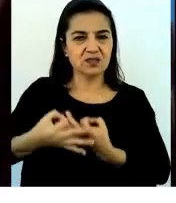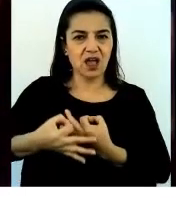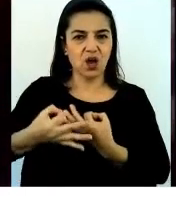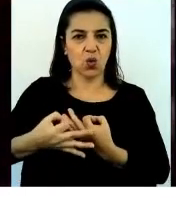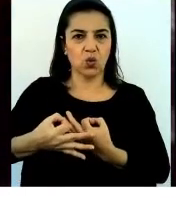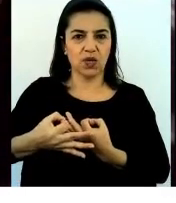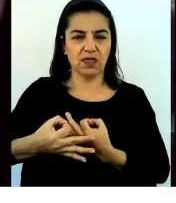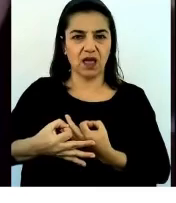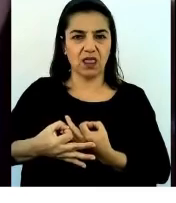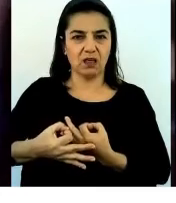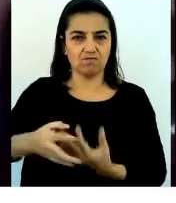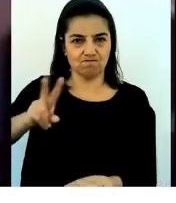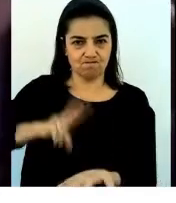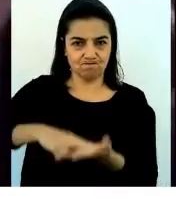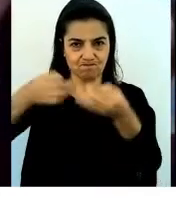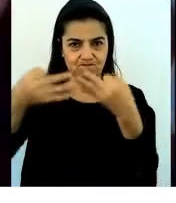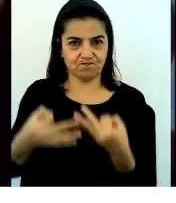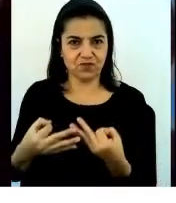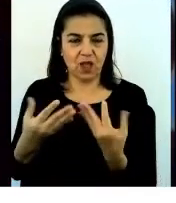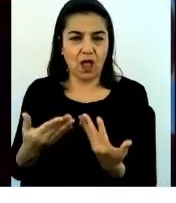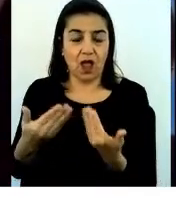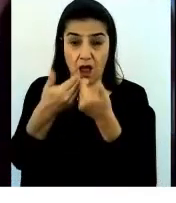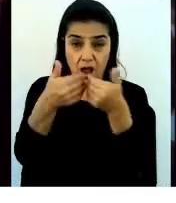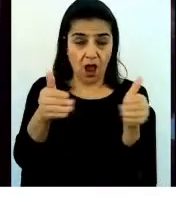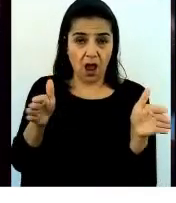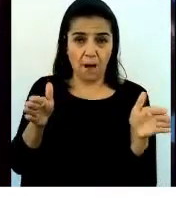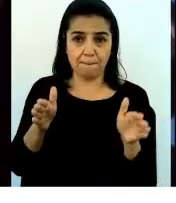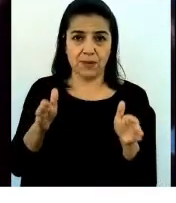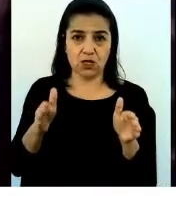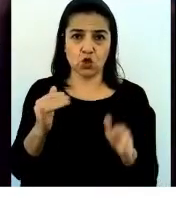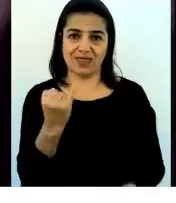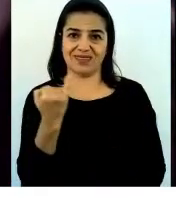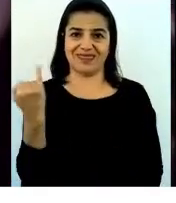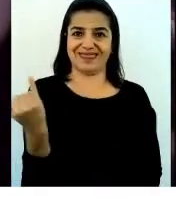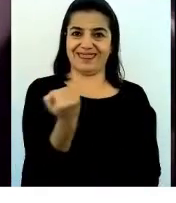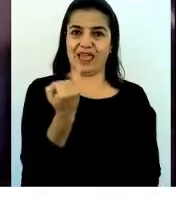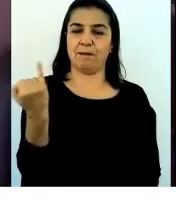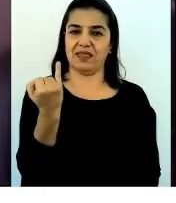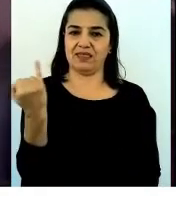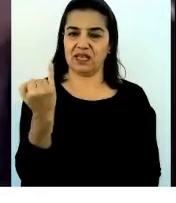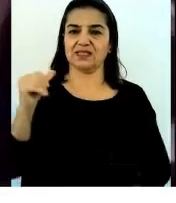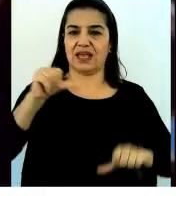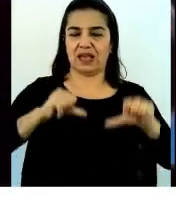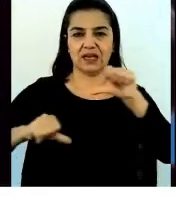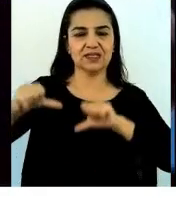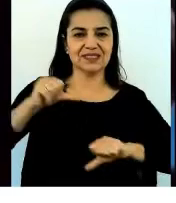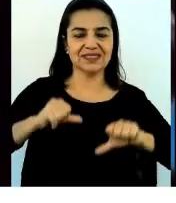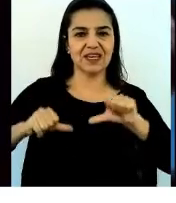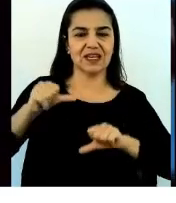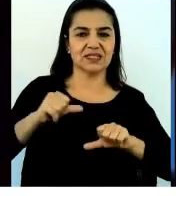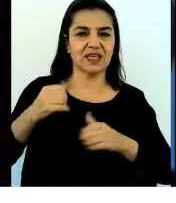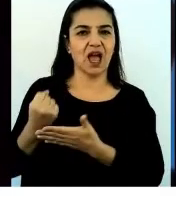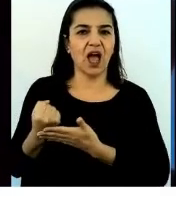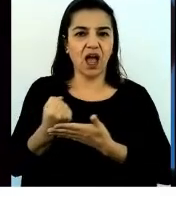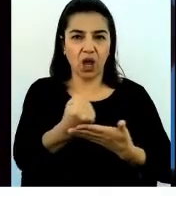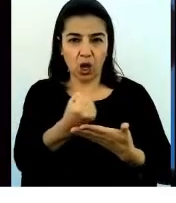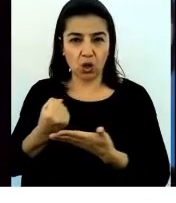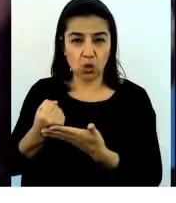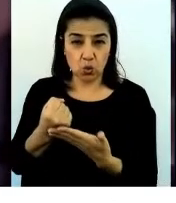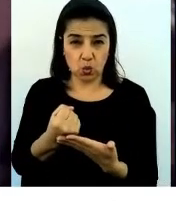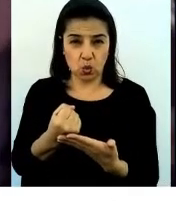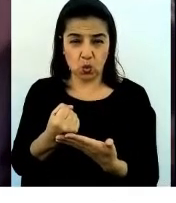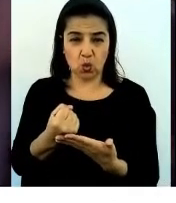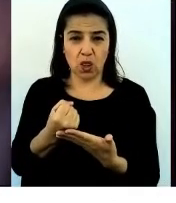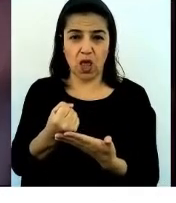solidez, la amplitud y la independencia de la ciencia, que va a ayudar el UN